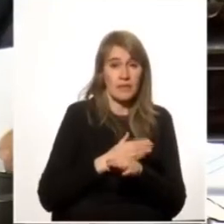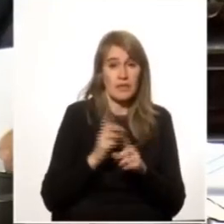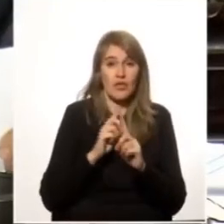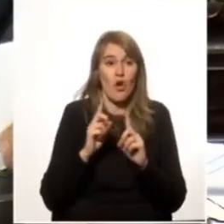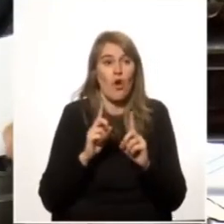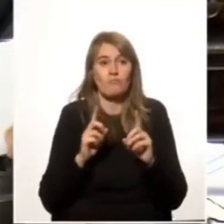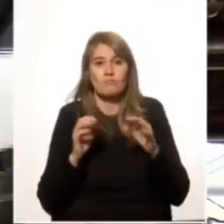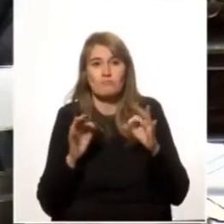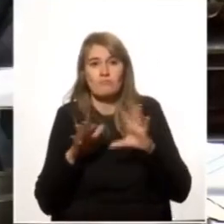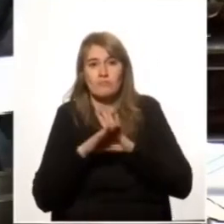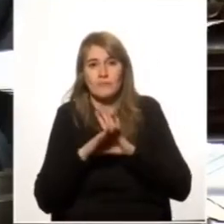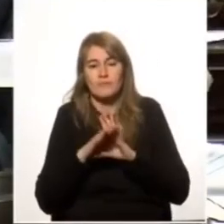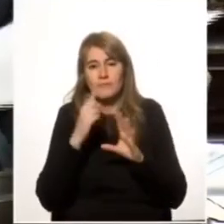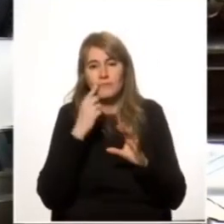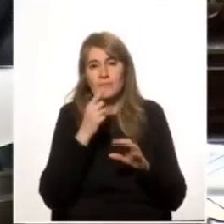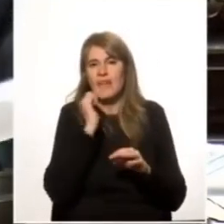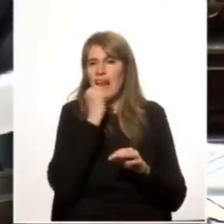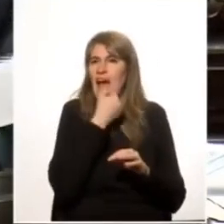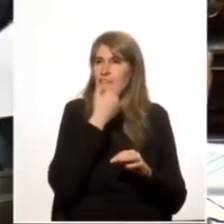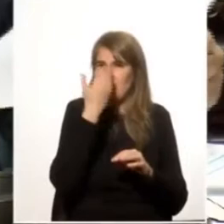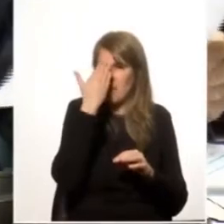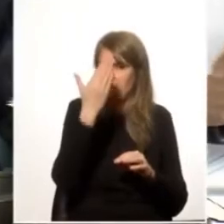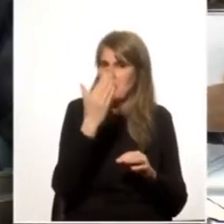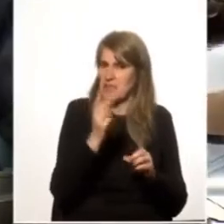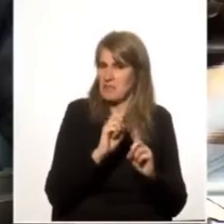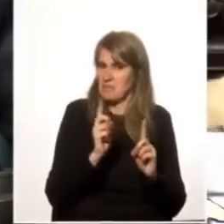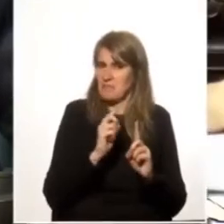con la clave Frente Amplista.